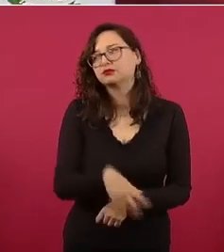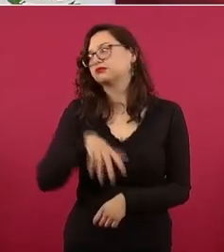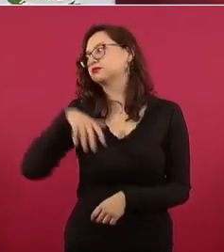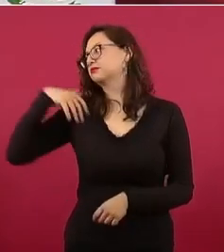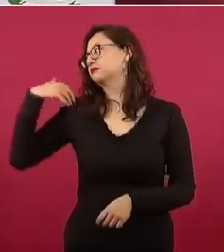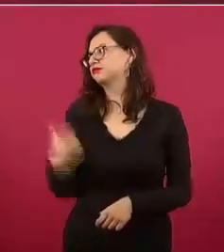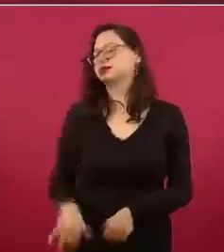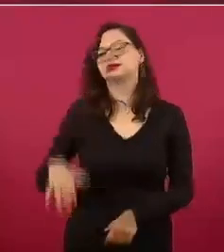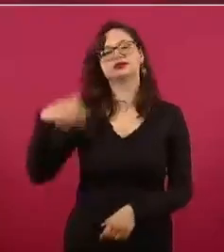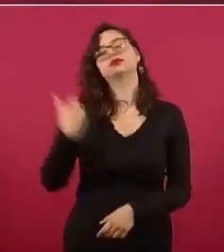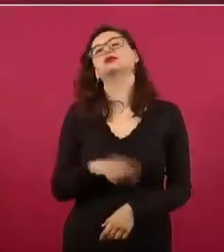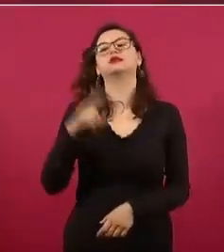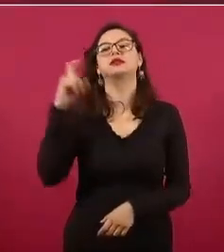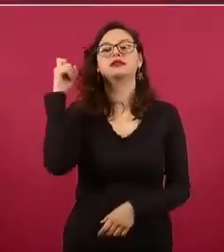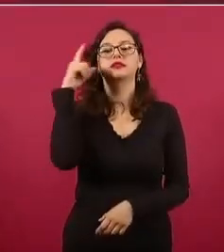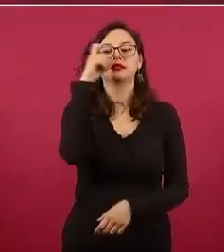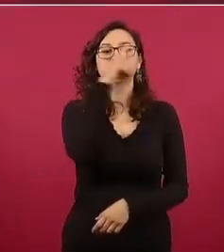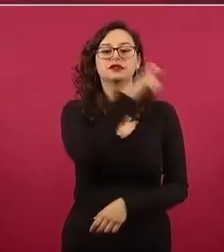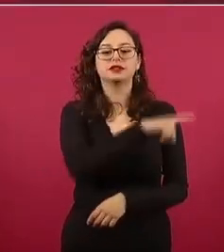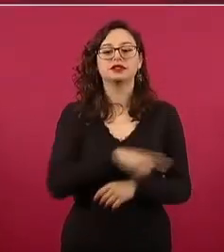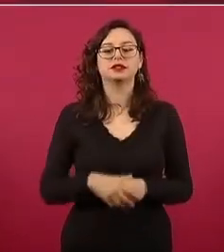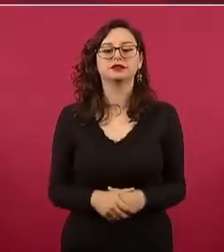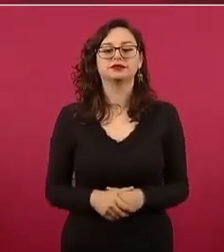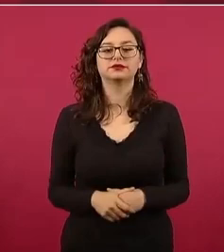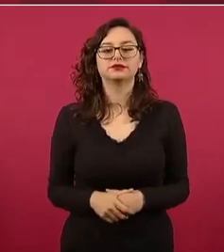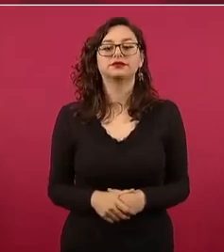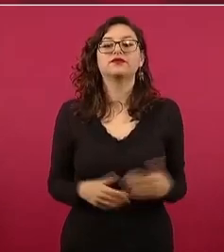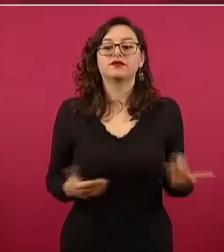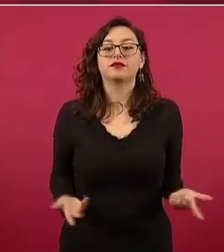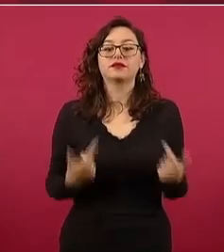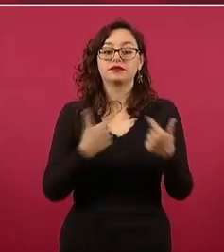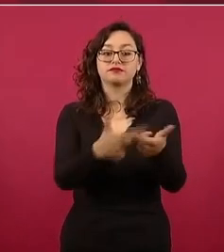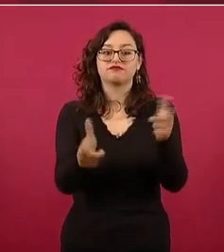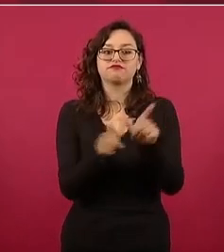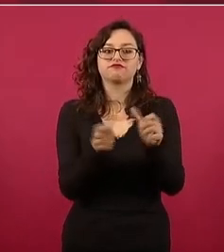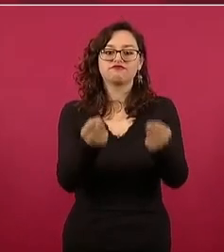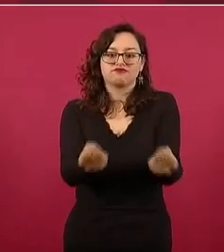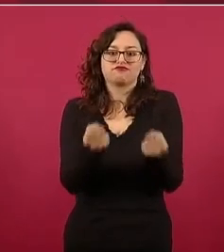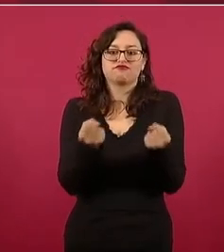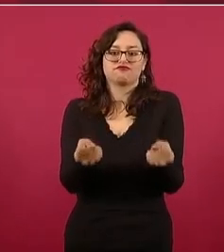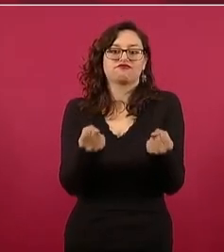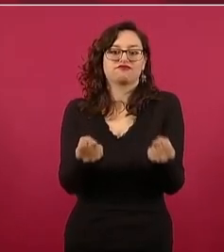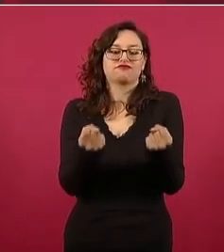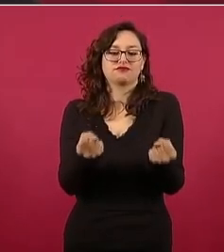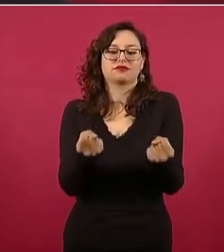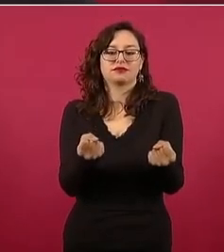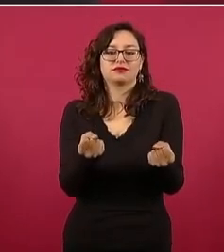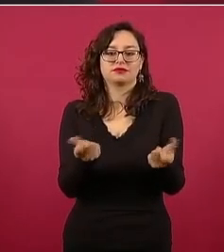enfrentar ese grupo muy poderoso porque incluso